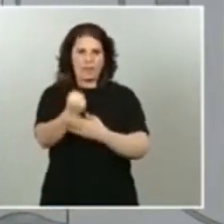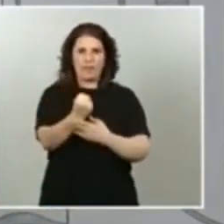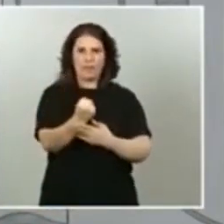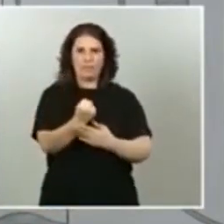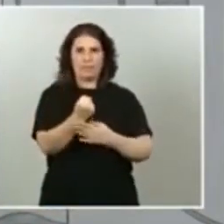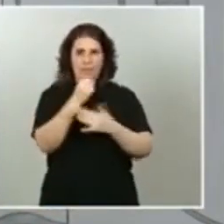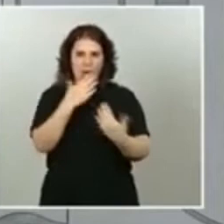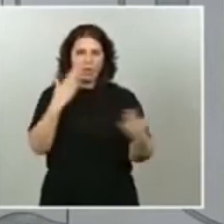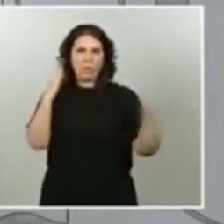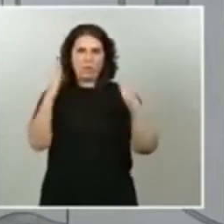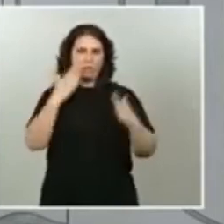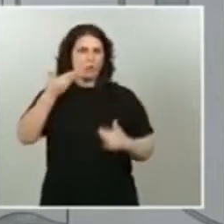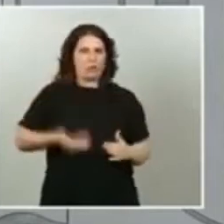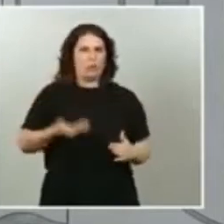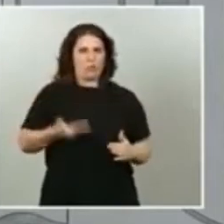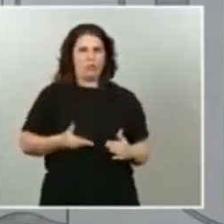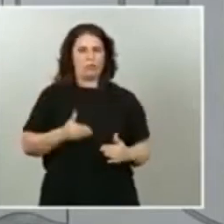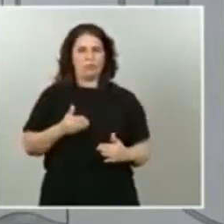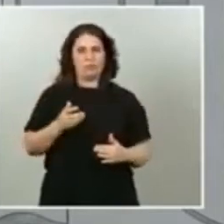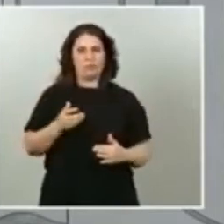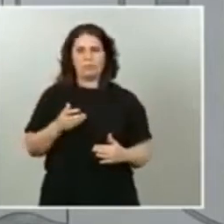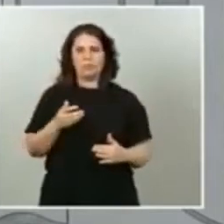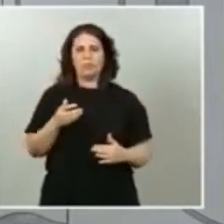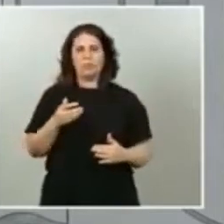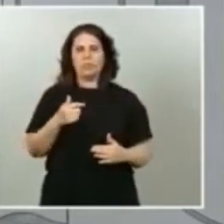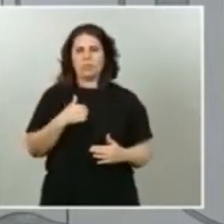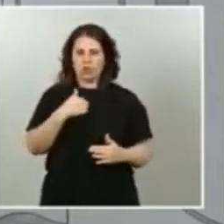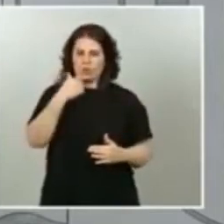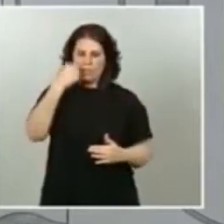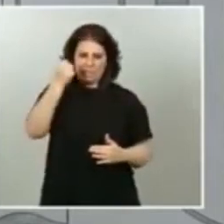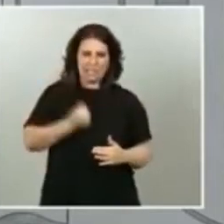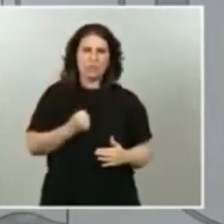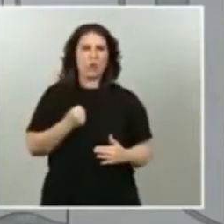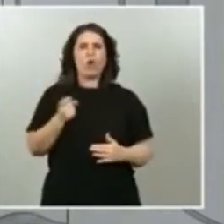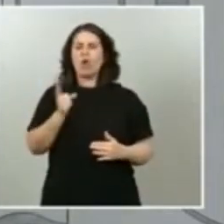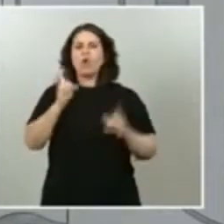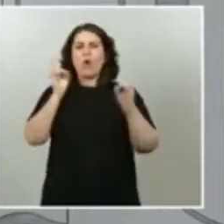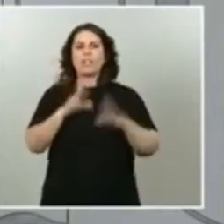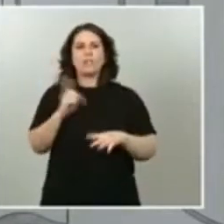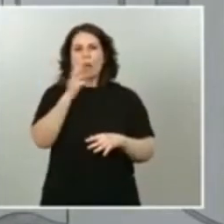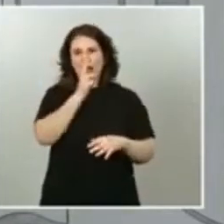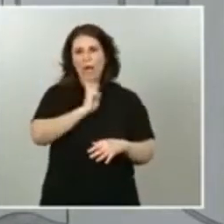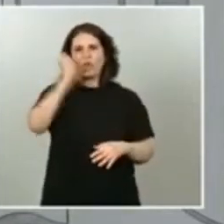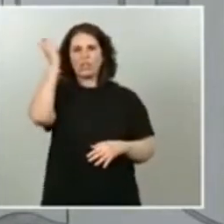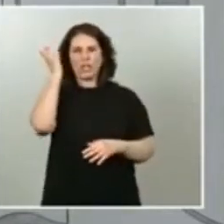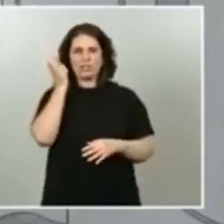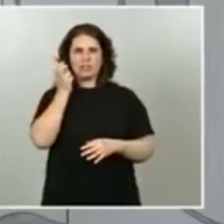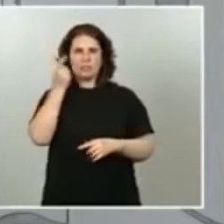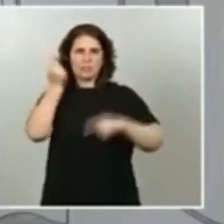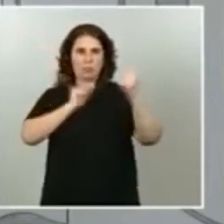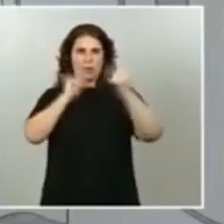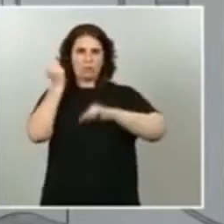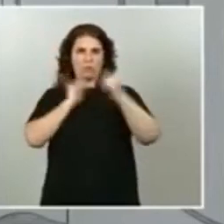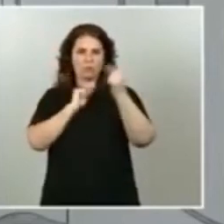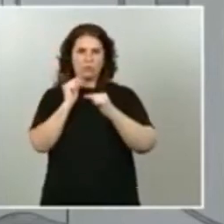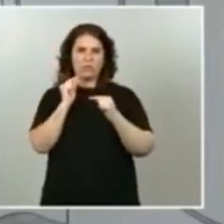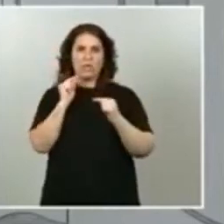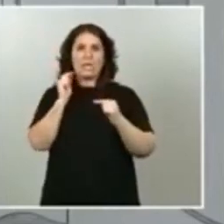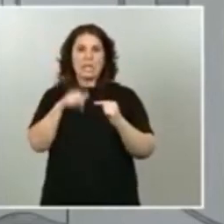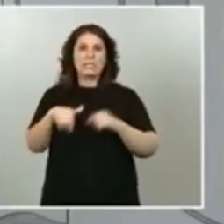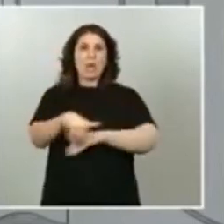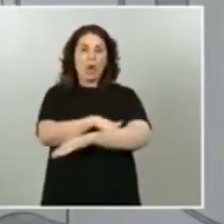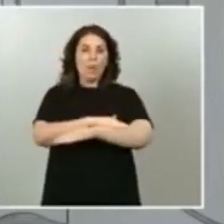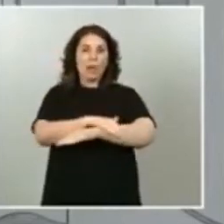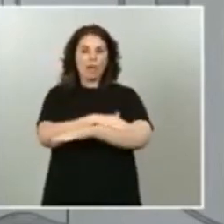original, inédito no es igual que otras elaboraciones presupuestarias y por supuesto este gobierno va a hacer un llamamiento